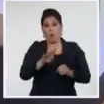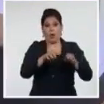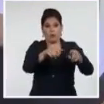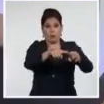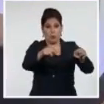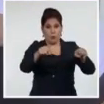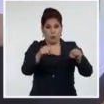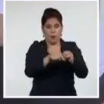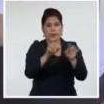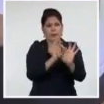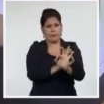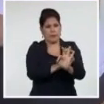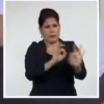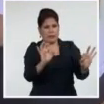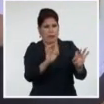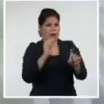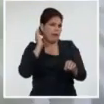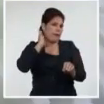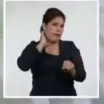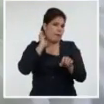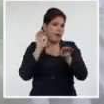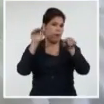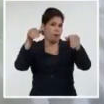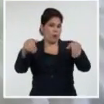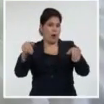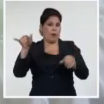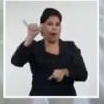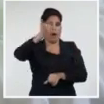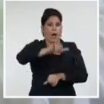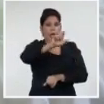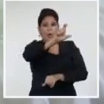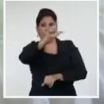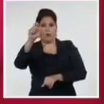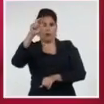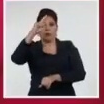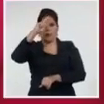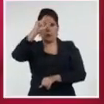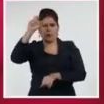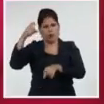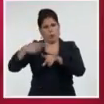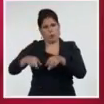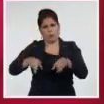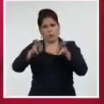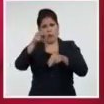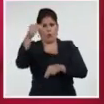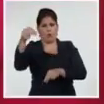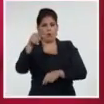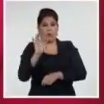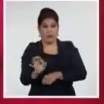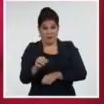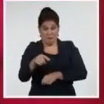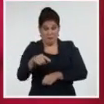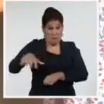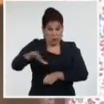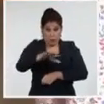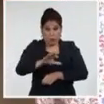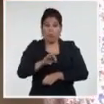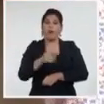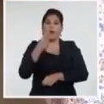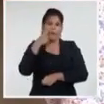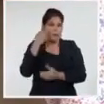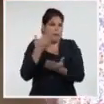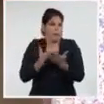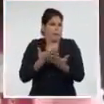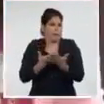especiales en terminales de ómnibus, el aeropuerto, hospitales y hoteles. Un ejercicio concibió la